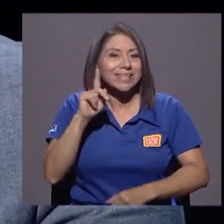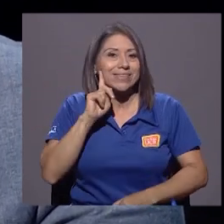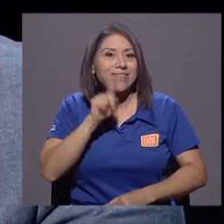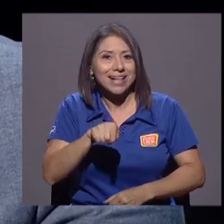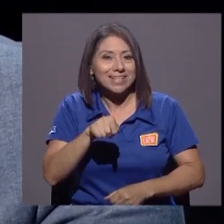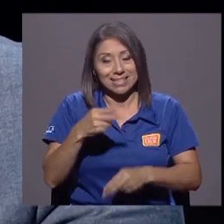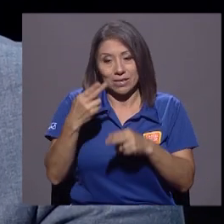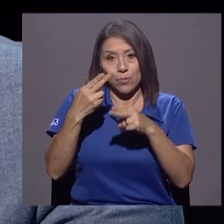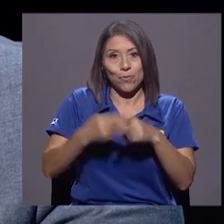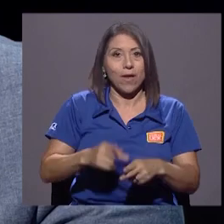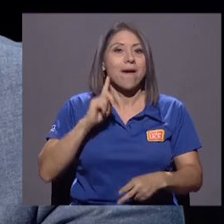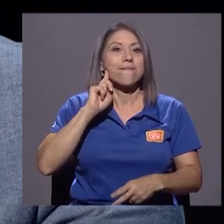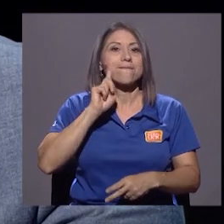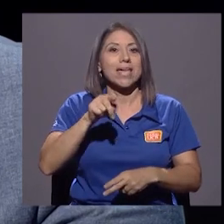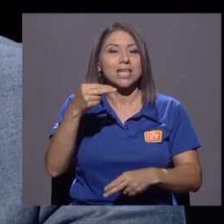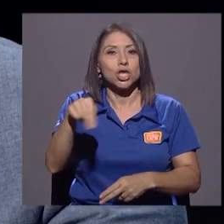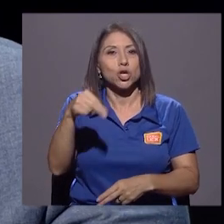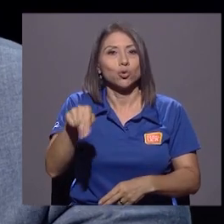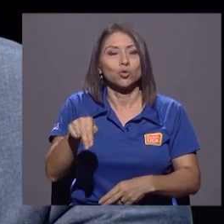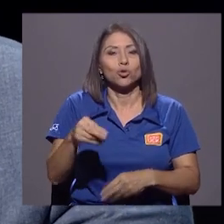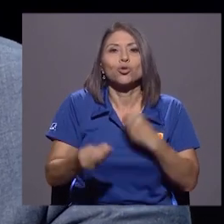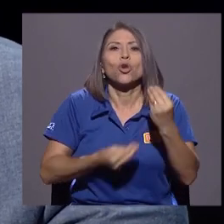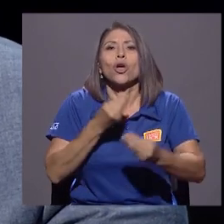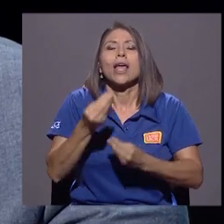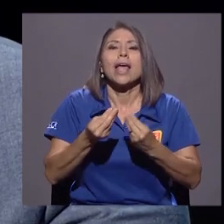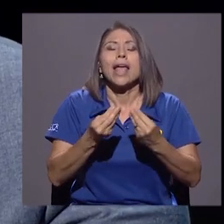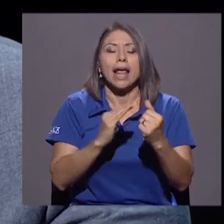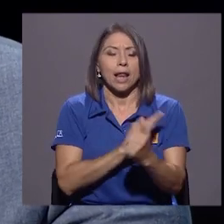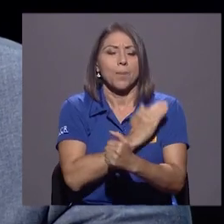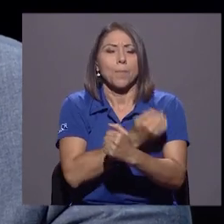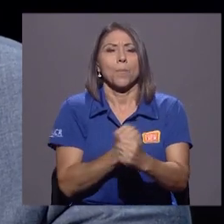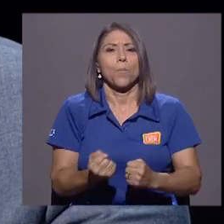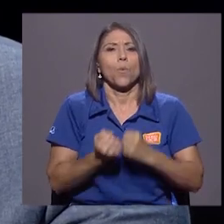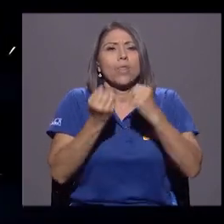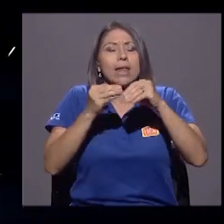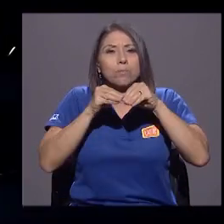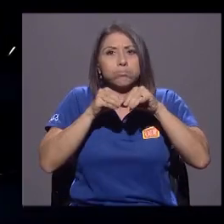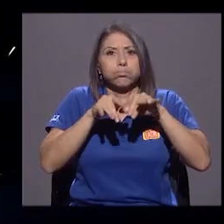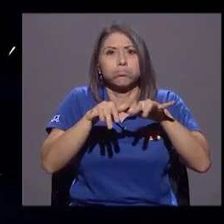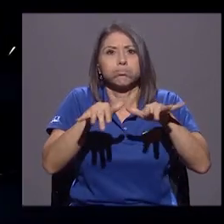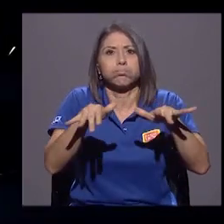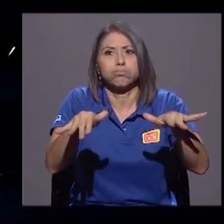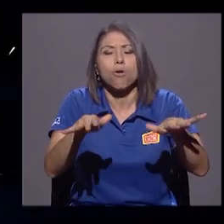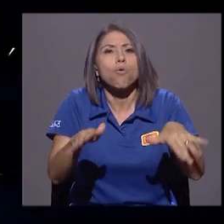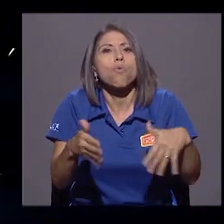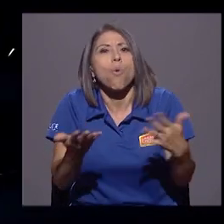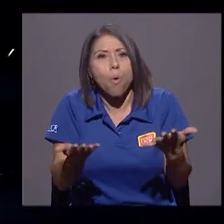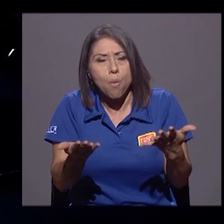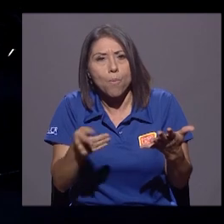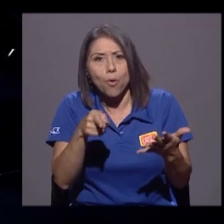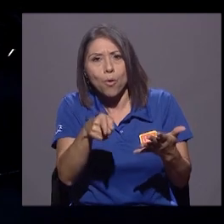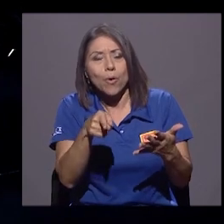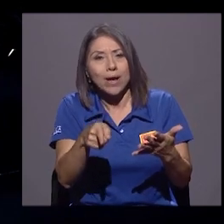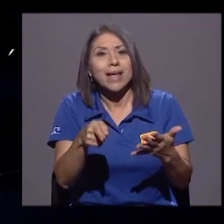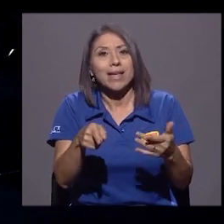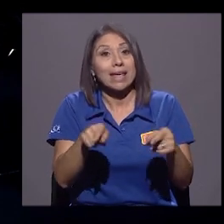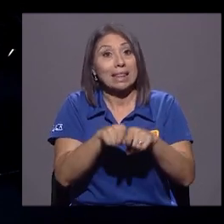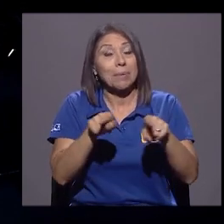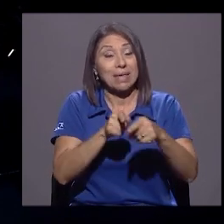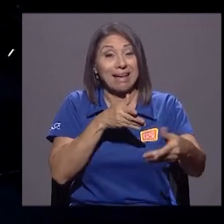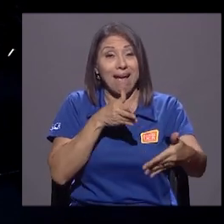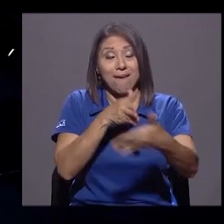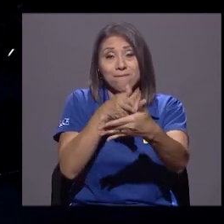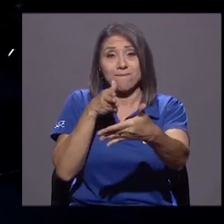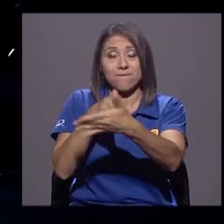venido a llamar fake news. ¿Cómo se masifica el poder desde ese modo, desde ese formato, que ha venido también a tener una